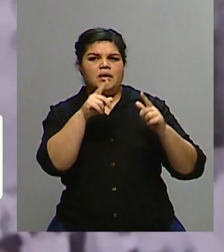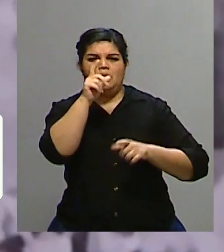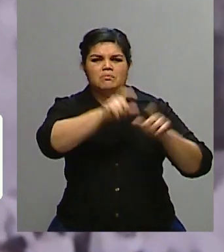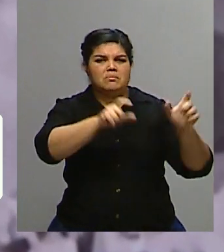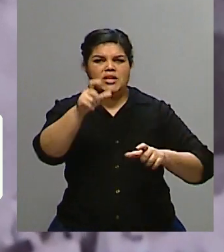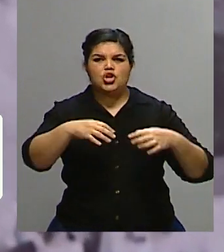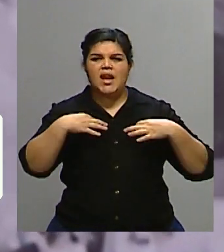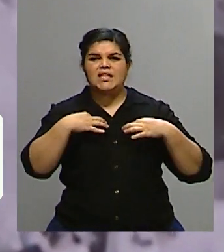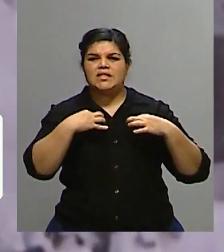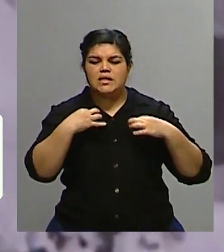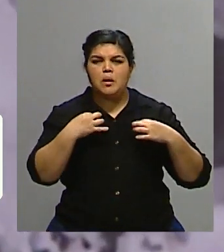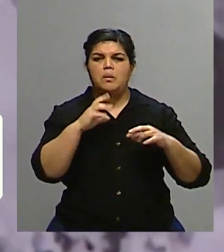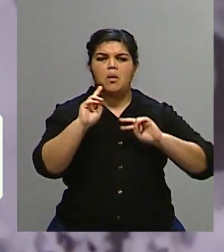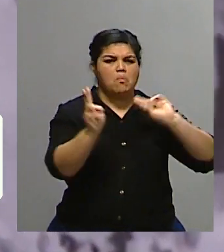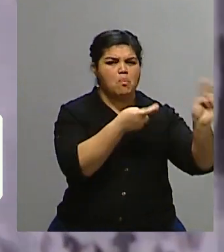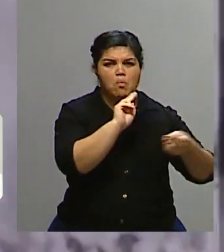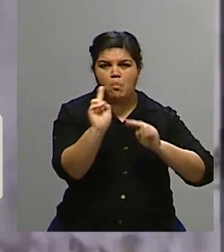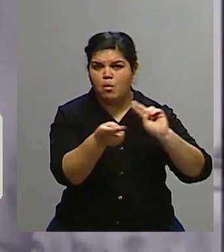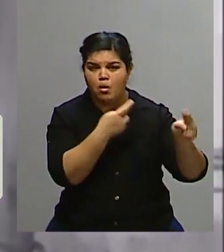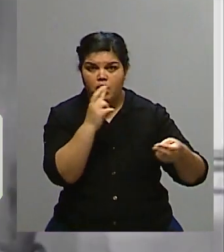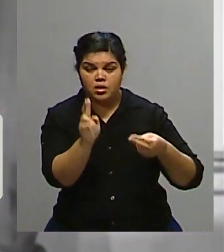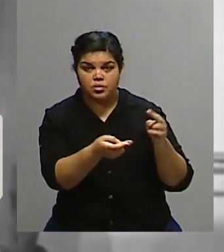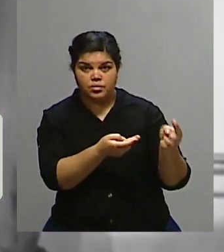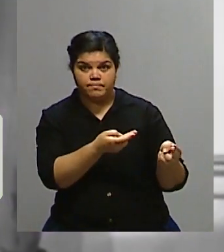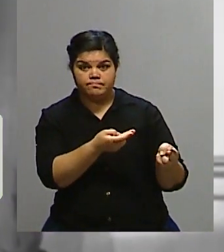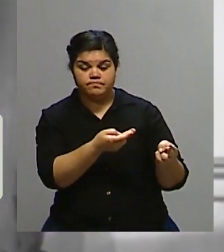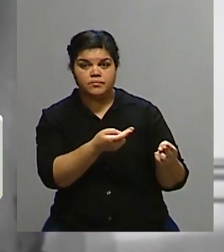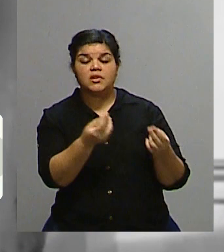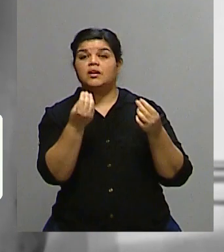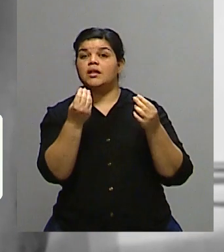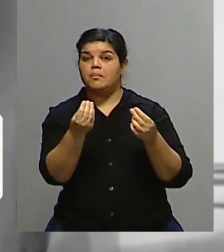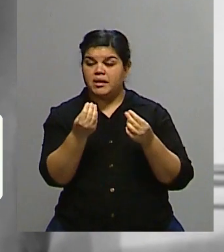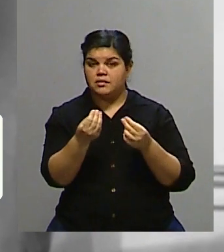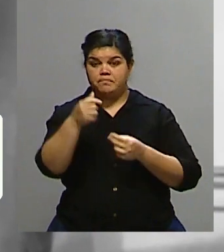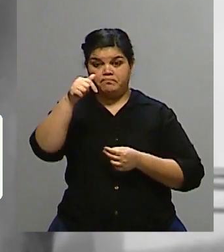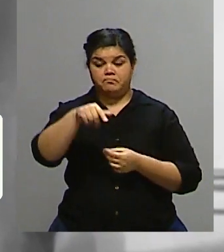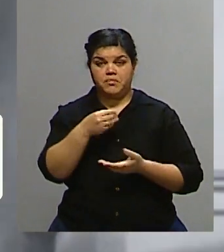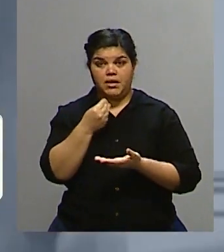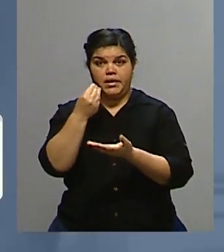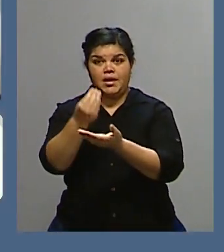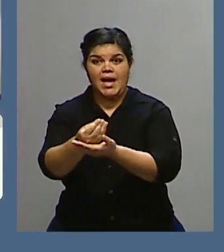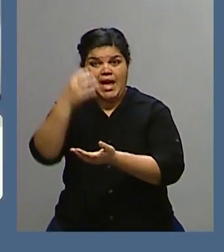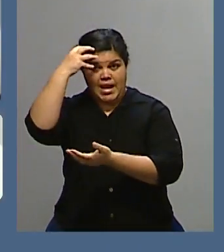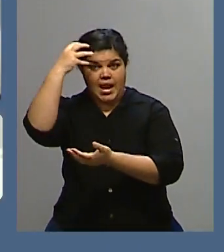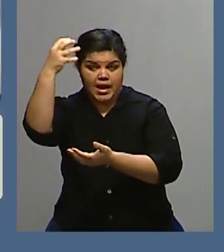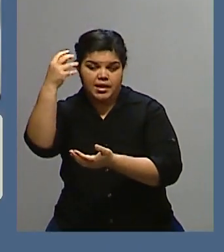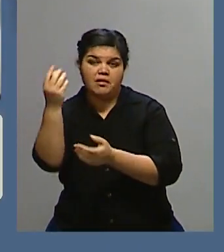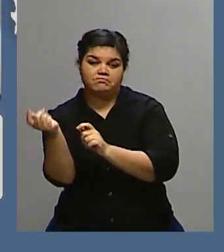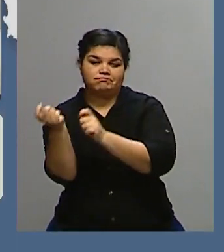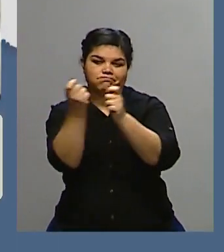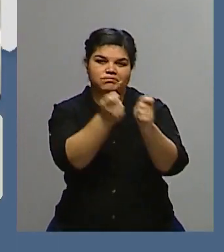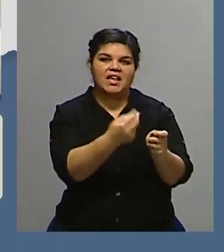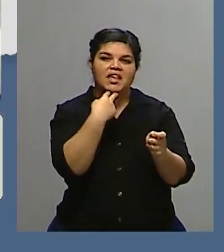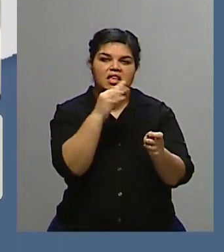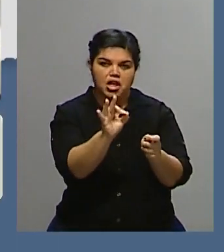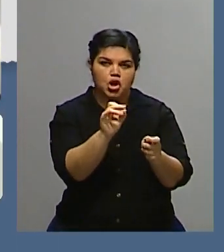muertos. Con lo cual, el rol de la reina, y ahora se espera el rol del rey,